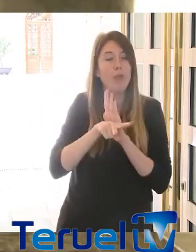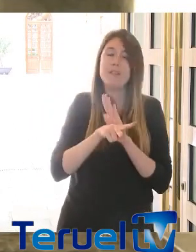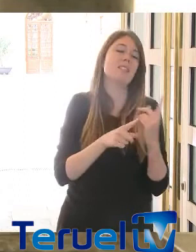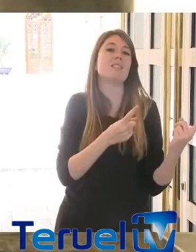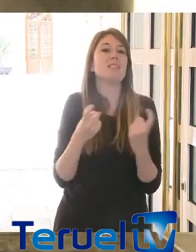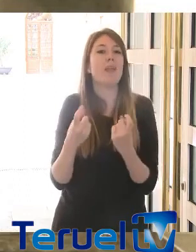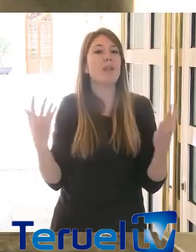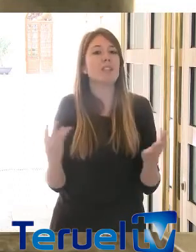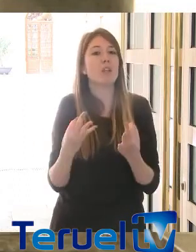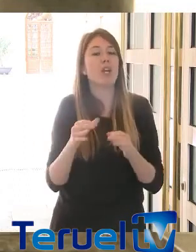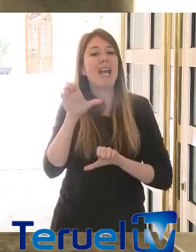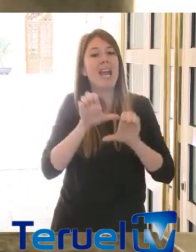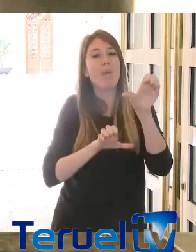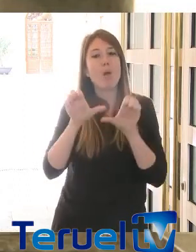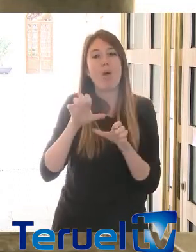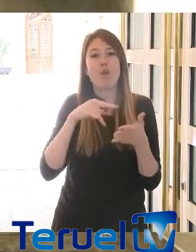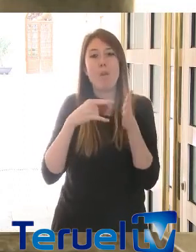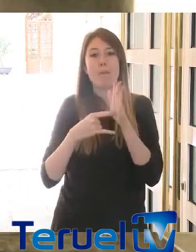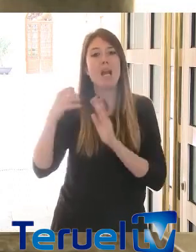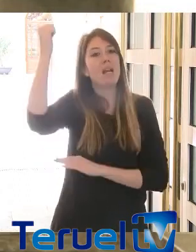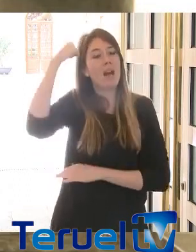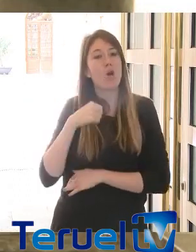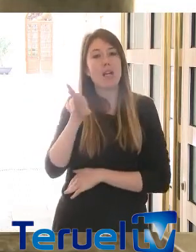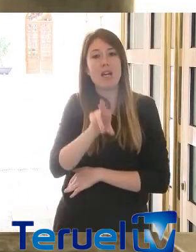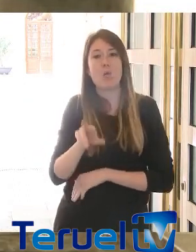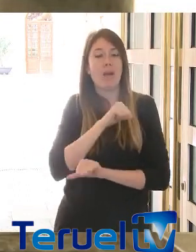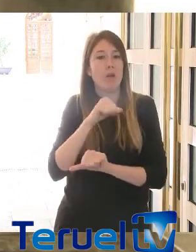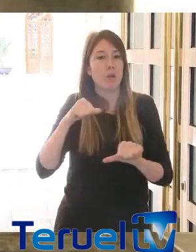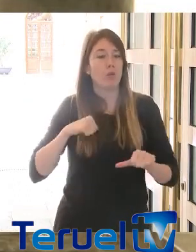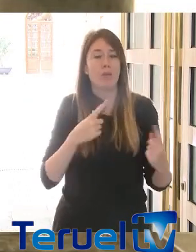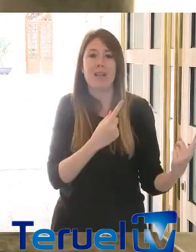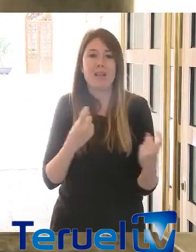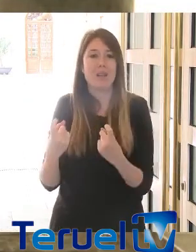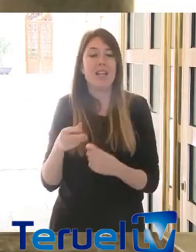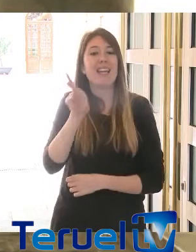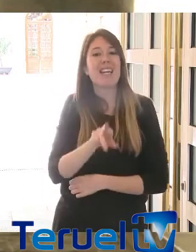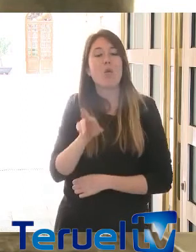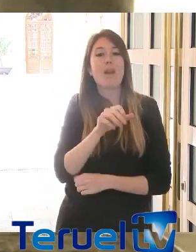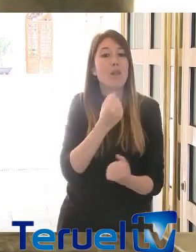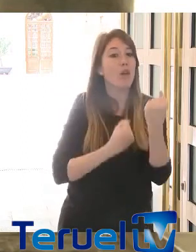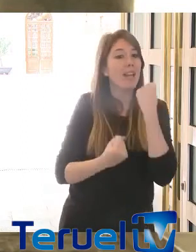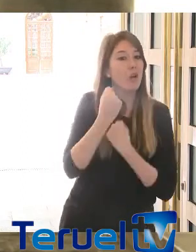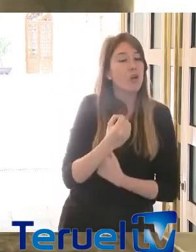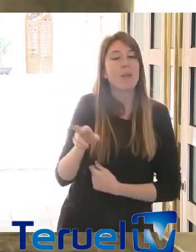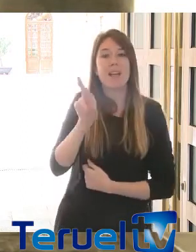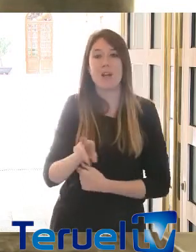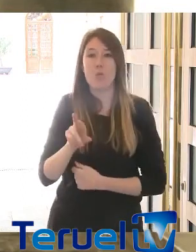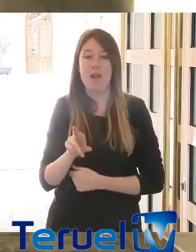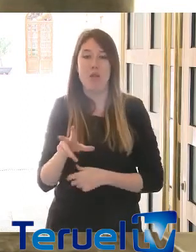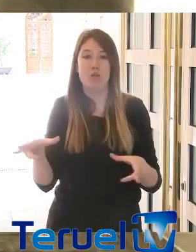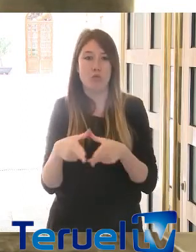la elaboración de un plan aragonés de recuperación económica y de recuperación social